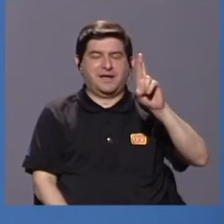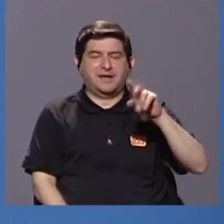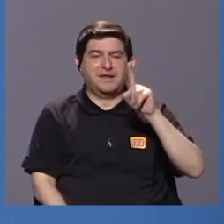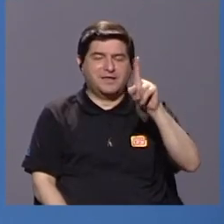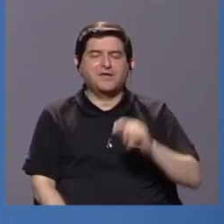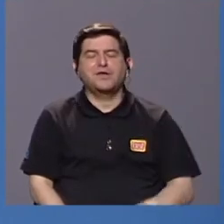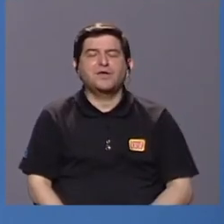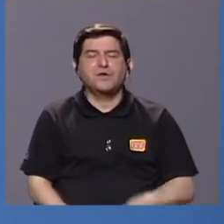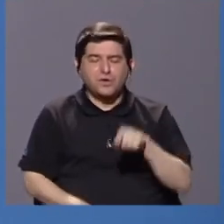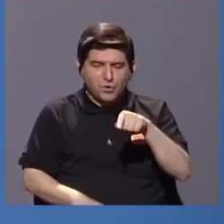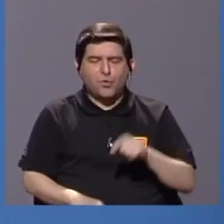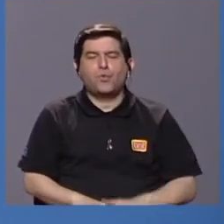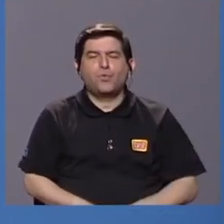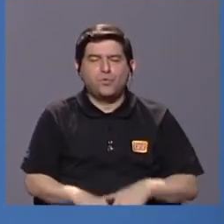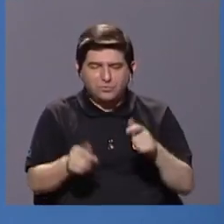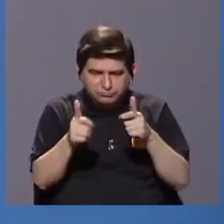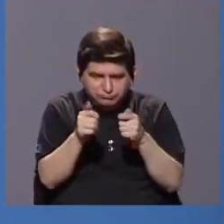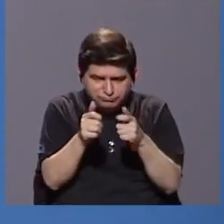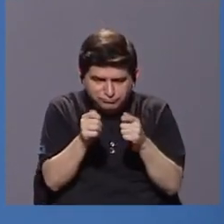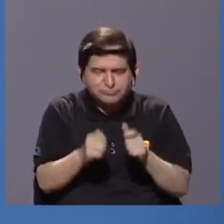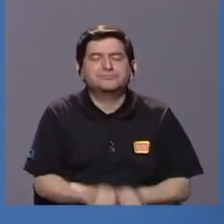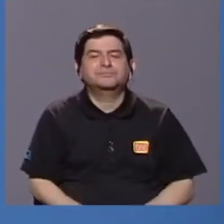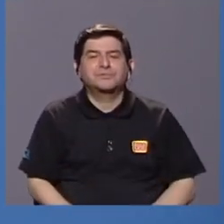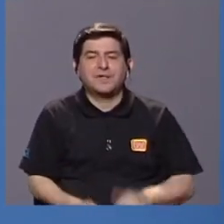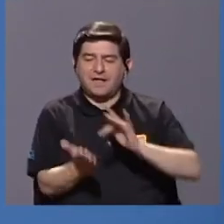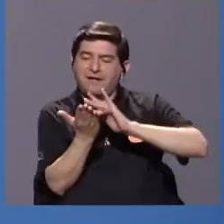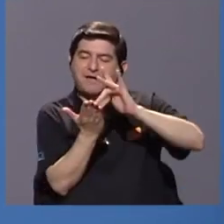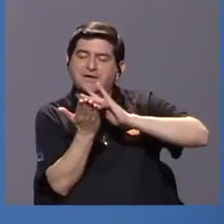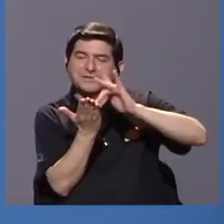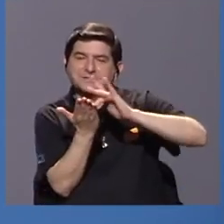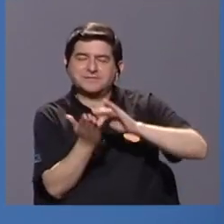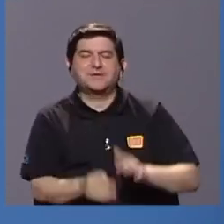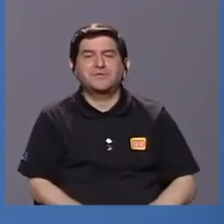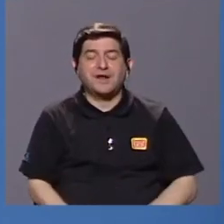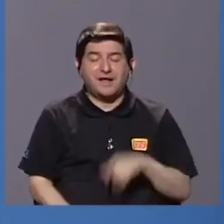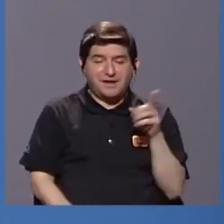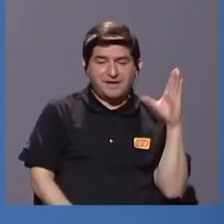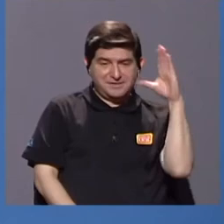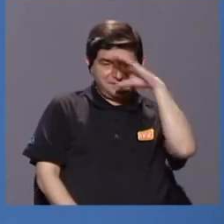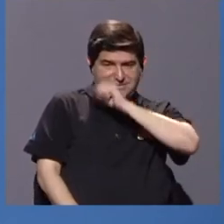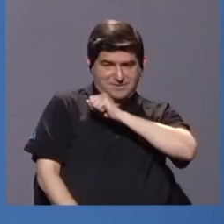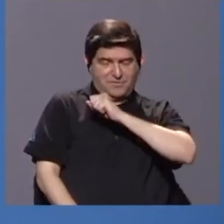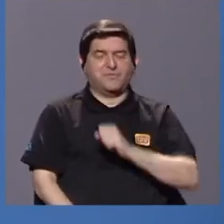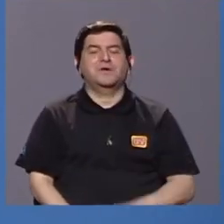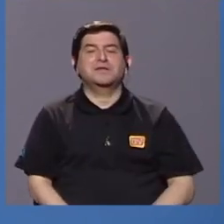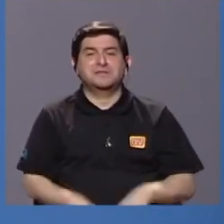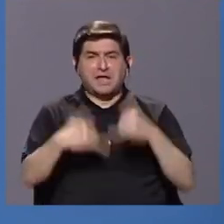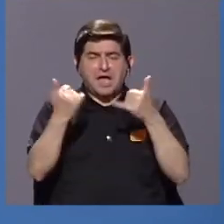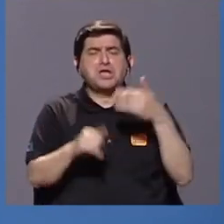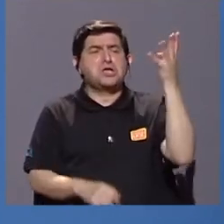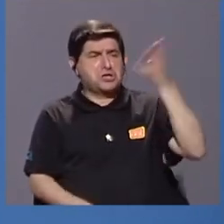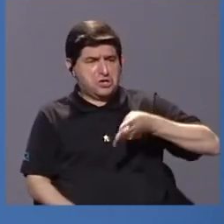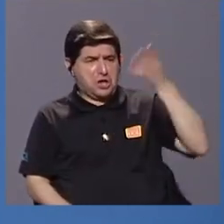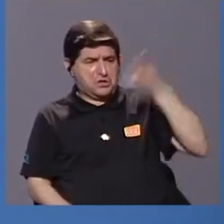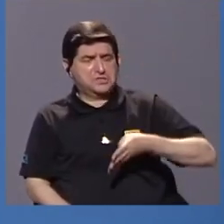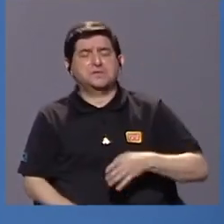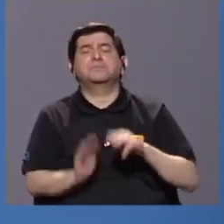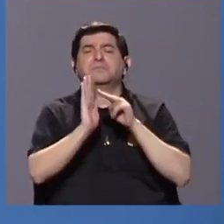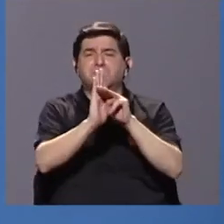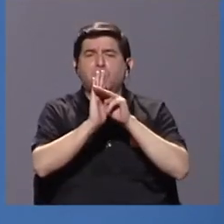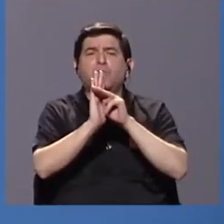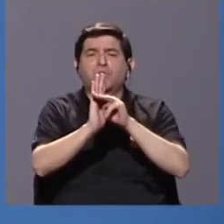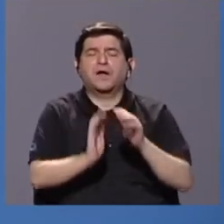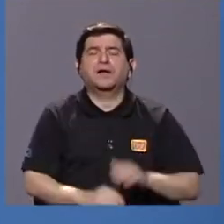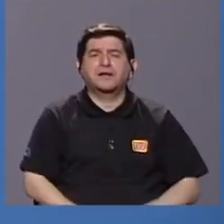predictivo, un teclado predictivo para celular que funciona en Android y que se puede ya descargar también el prototipo,